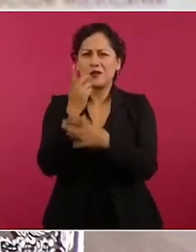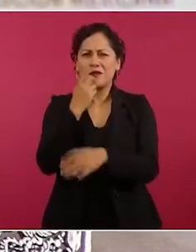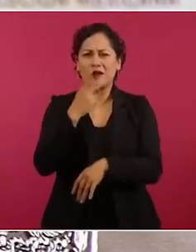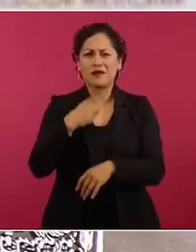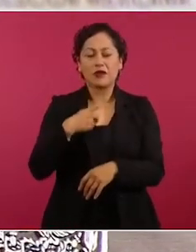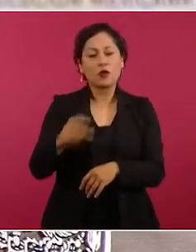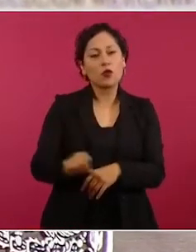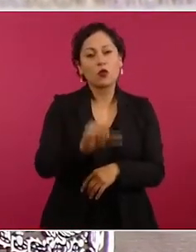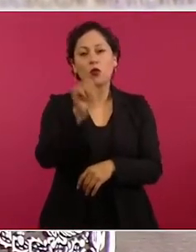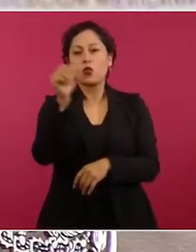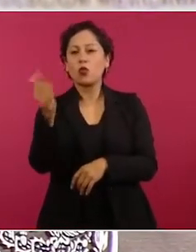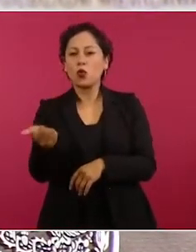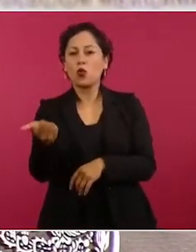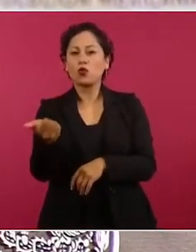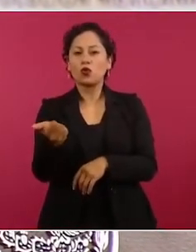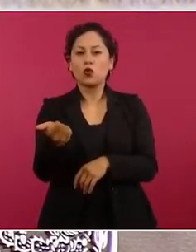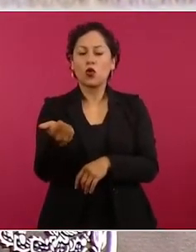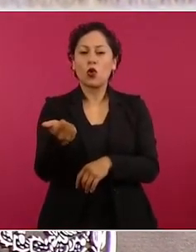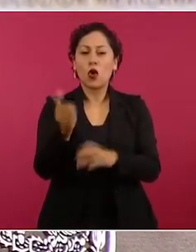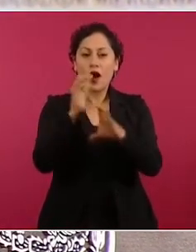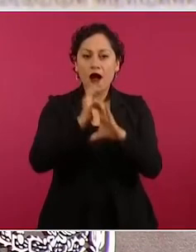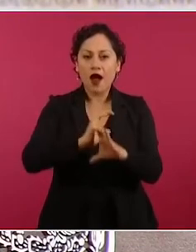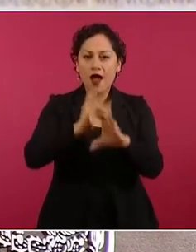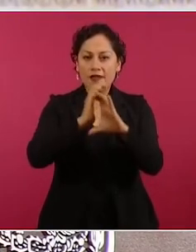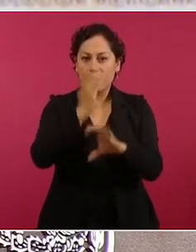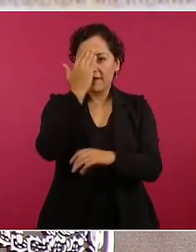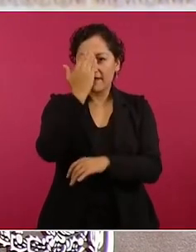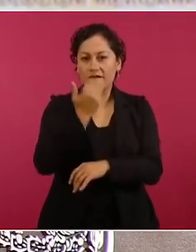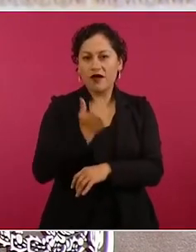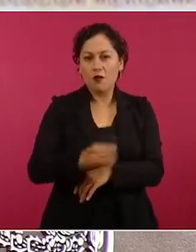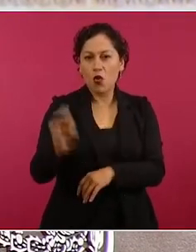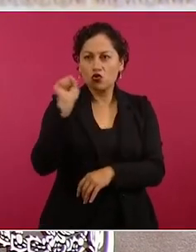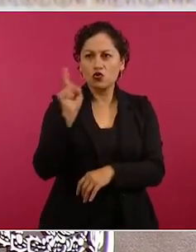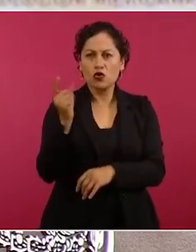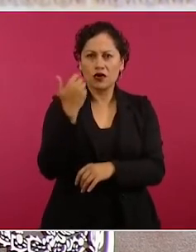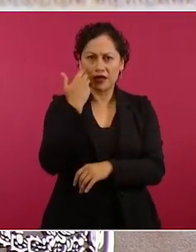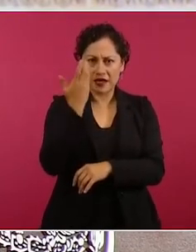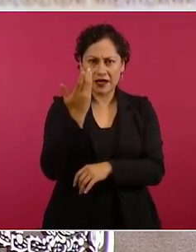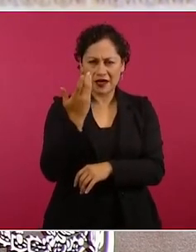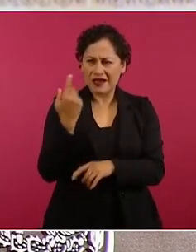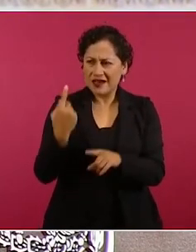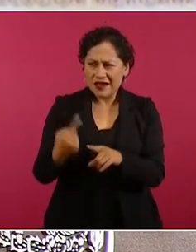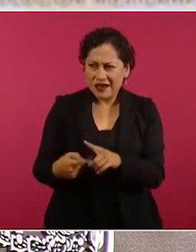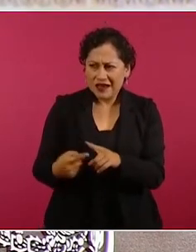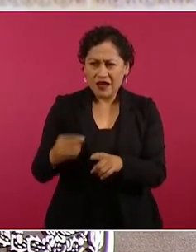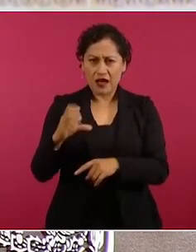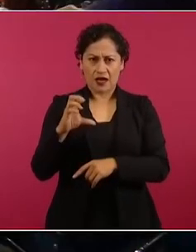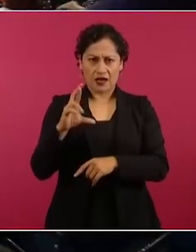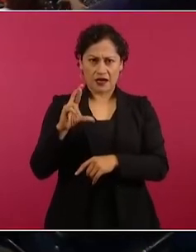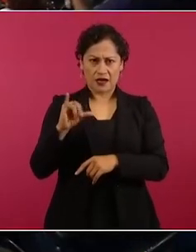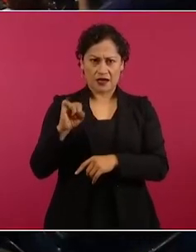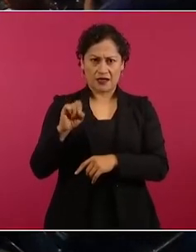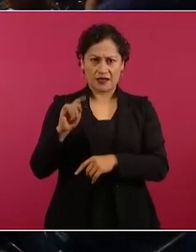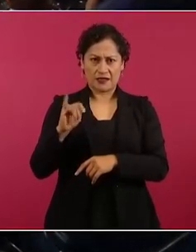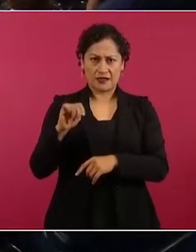que quería… Christian Nodal,